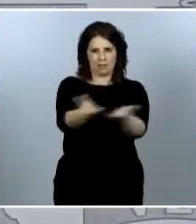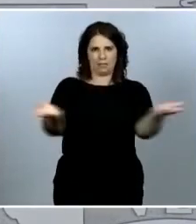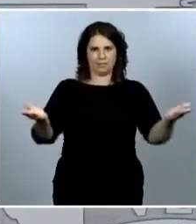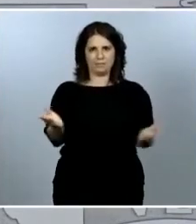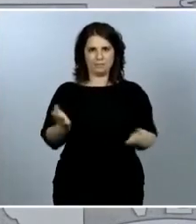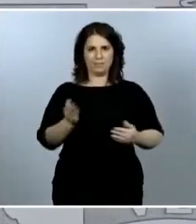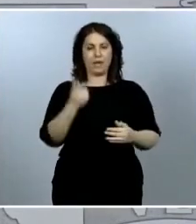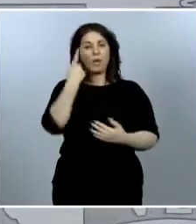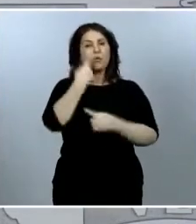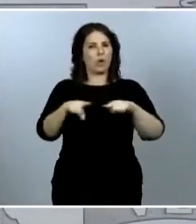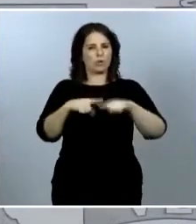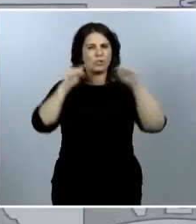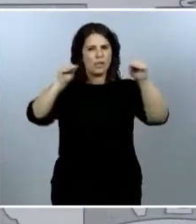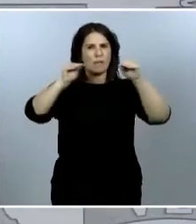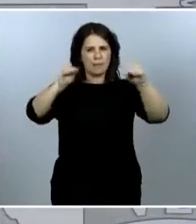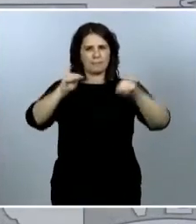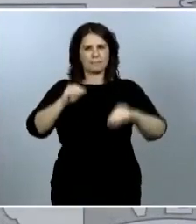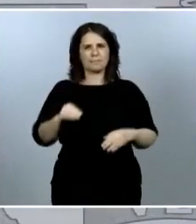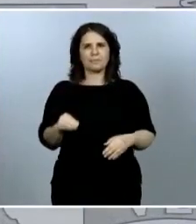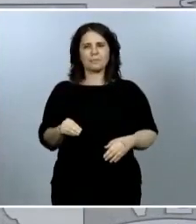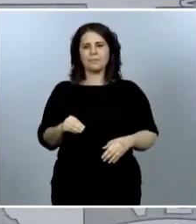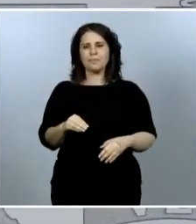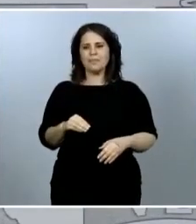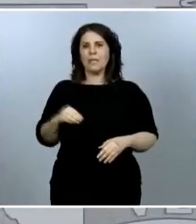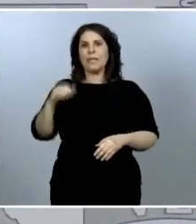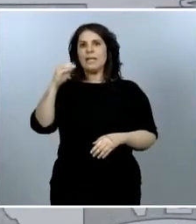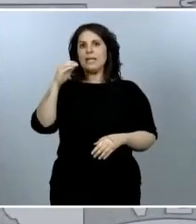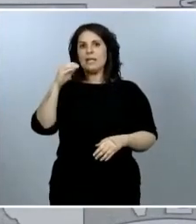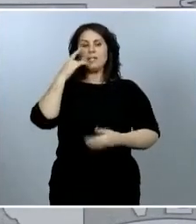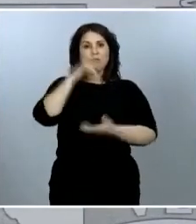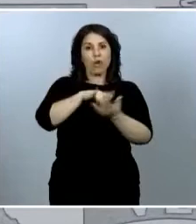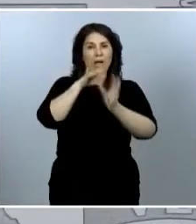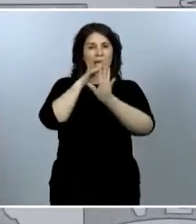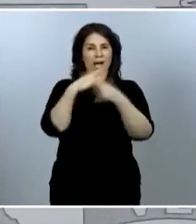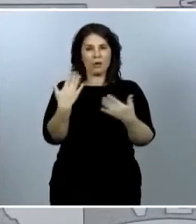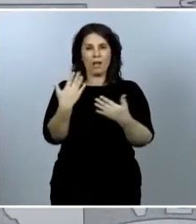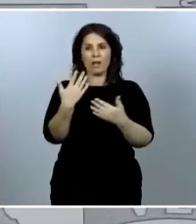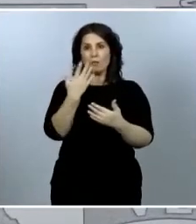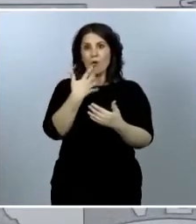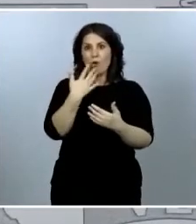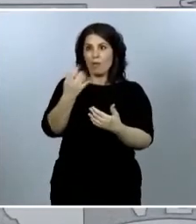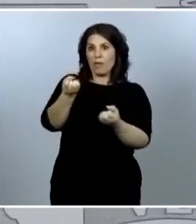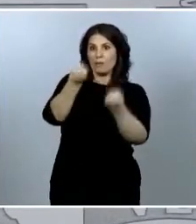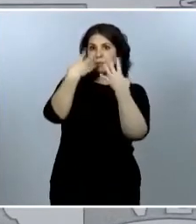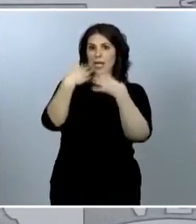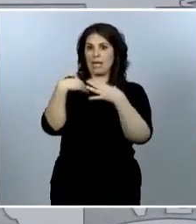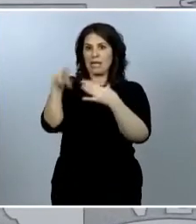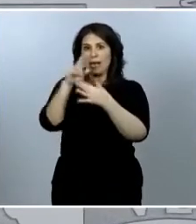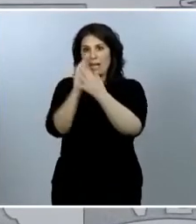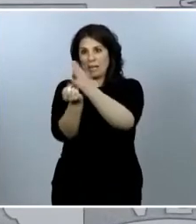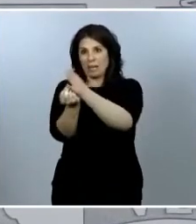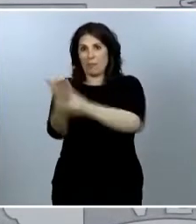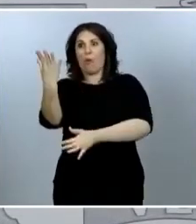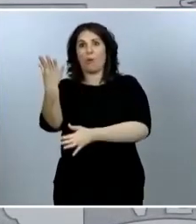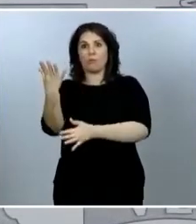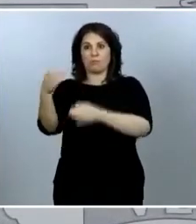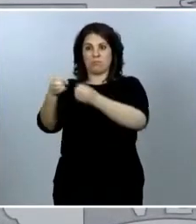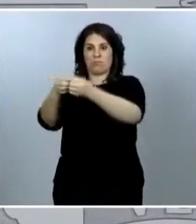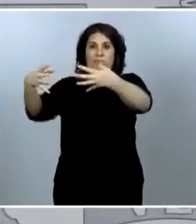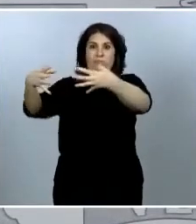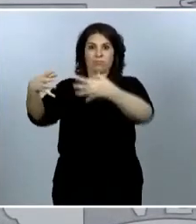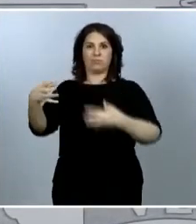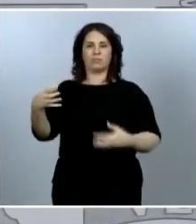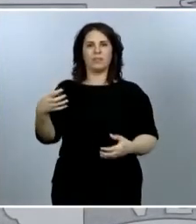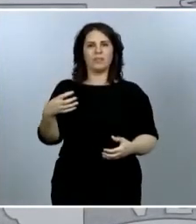algo muy llamativo en todos los casos de rebrote que estamos conociendo estas últimas semanas. La mayoría de las veces, si se fijan, hay detrás